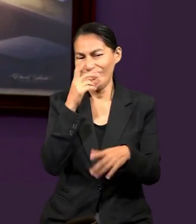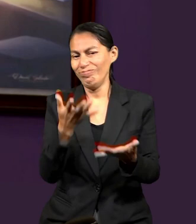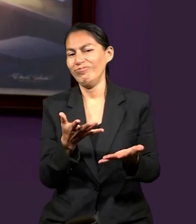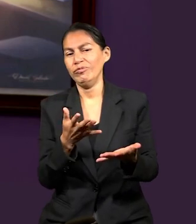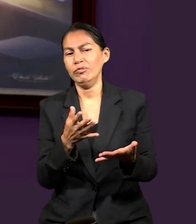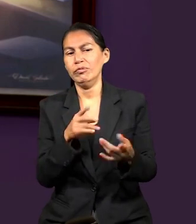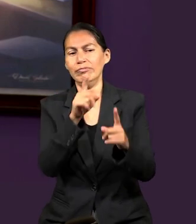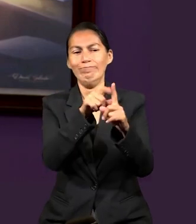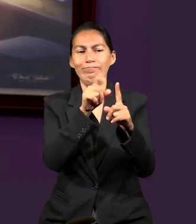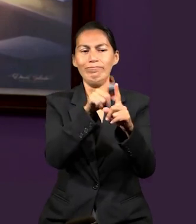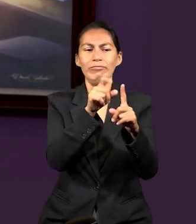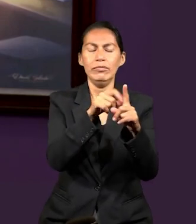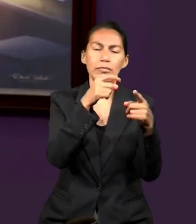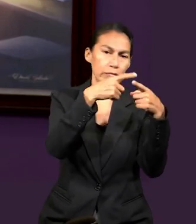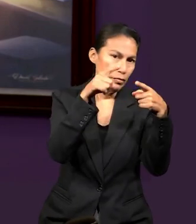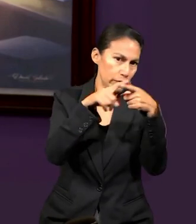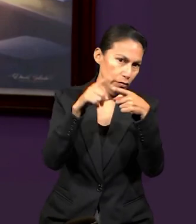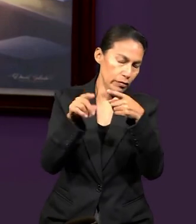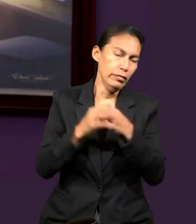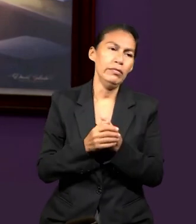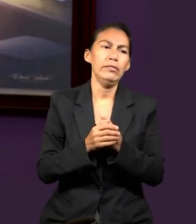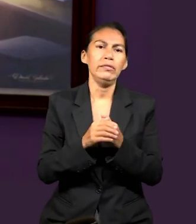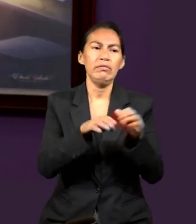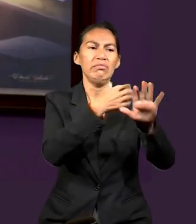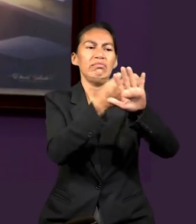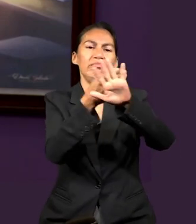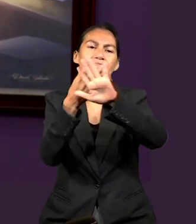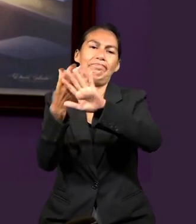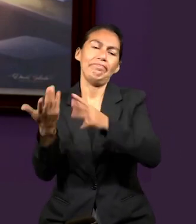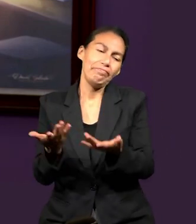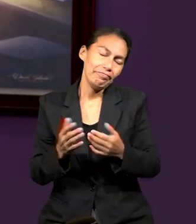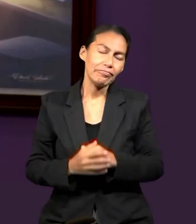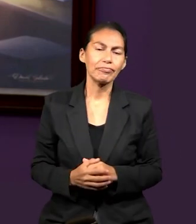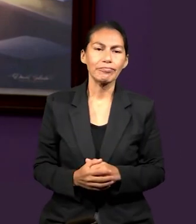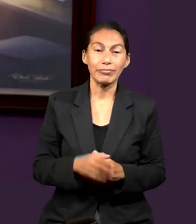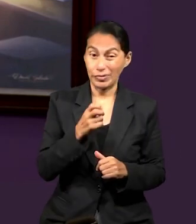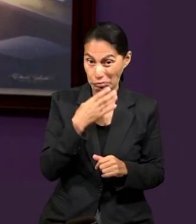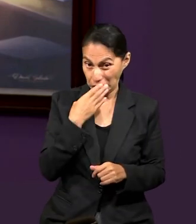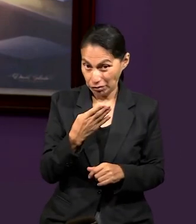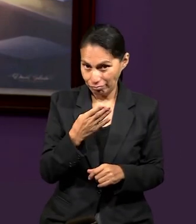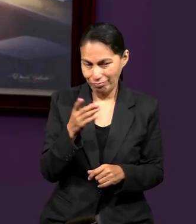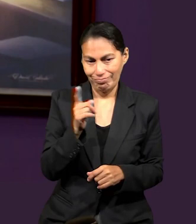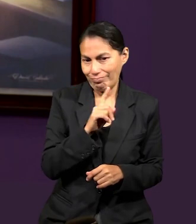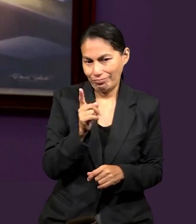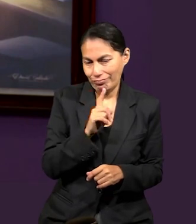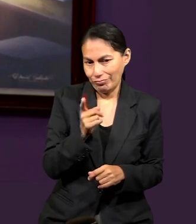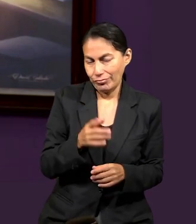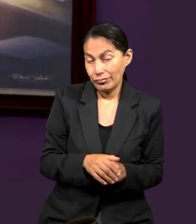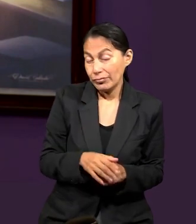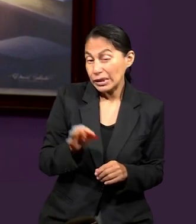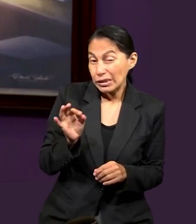ofendemos, en cierta forma actuamos de diferentes formas que